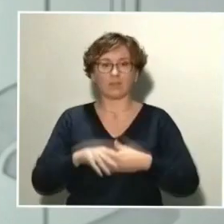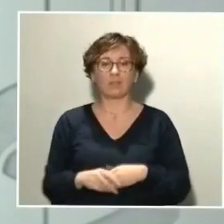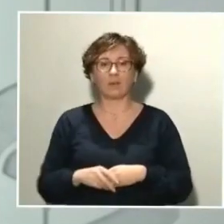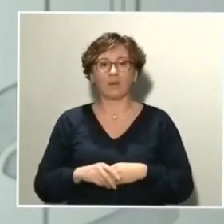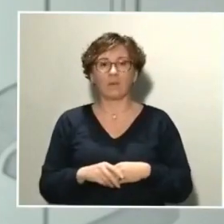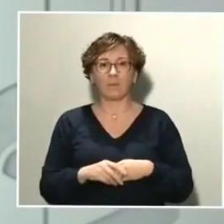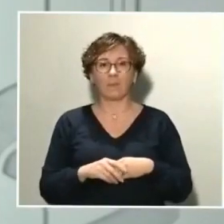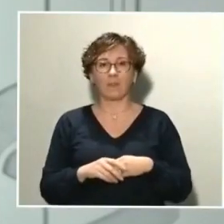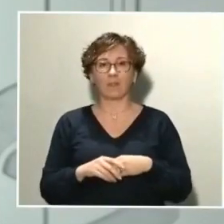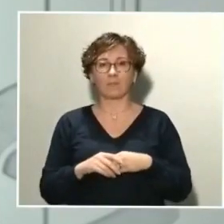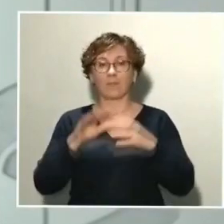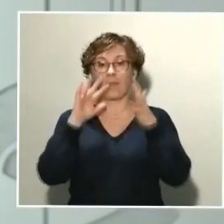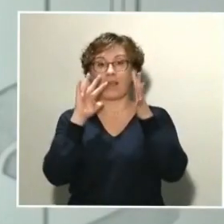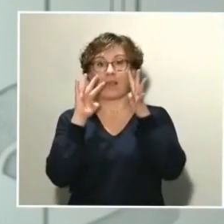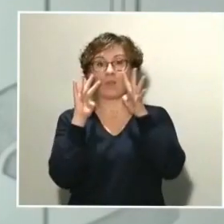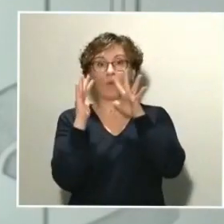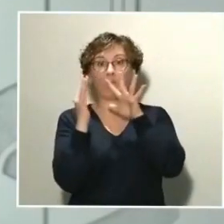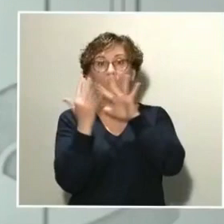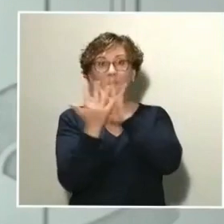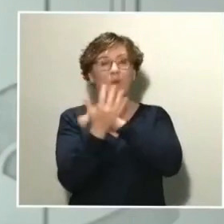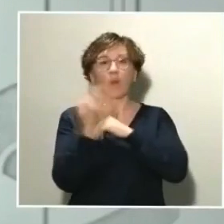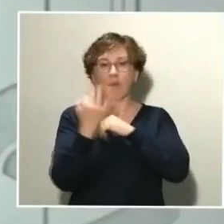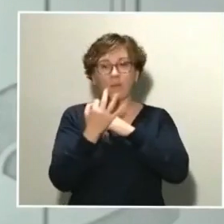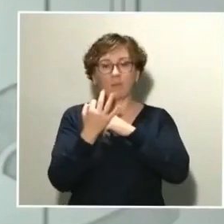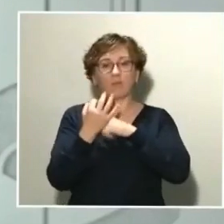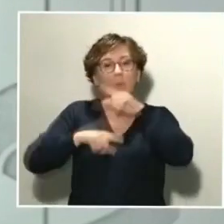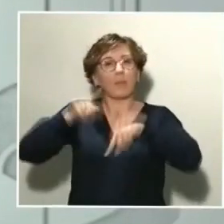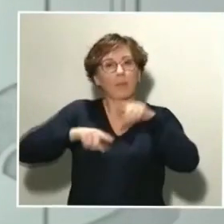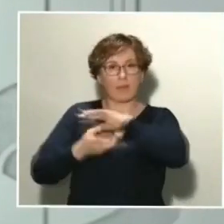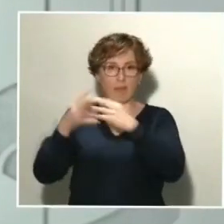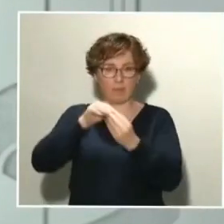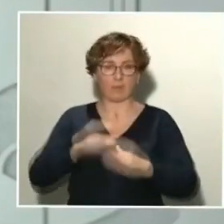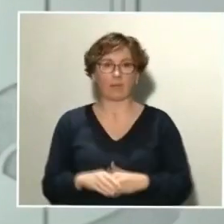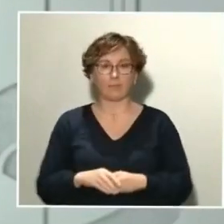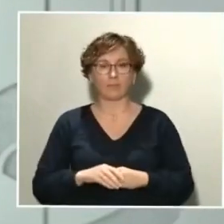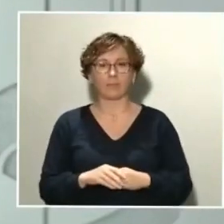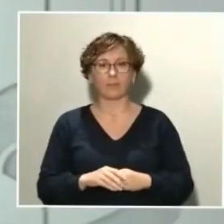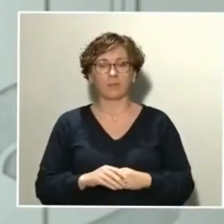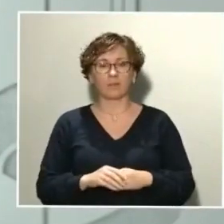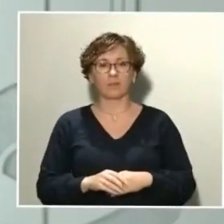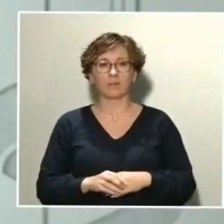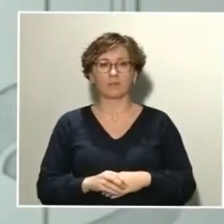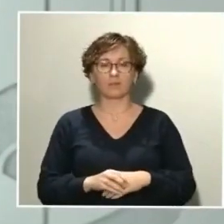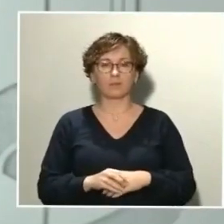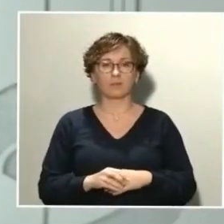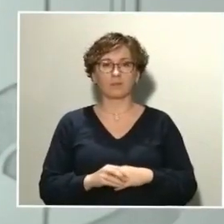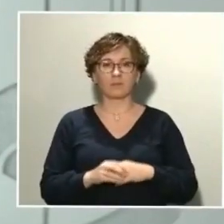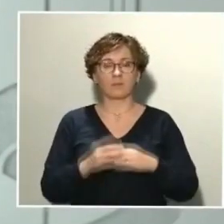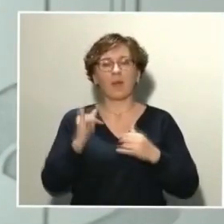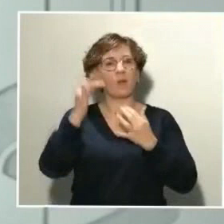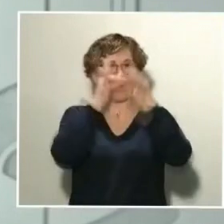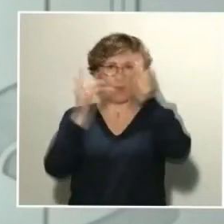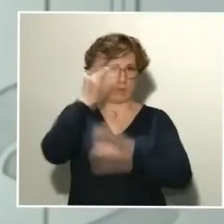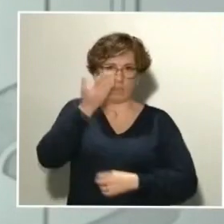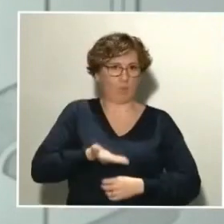tenemos que ir adaptándolos constantemente. Pero sí que creo que hay un dato importante que lo tenemos que considerar ya desde hoy y